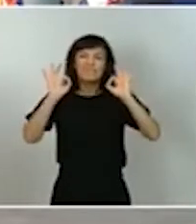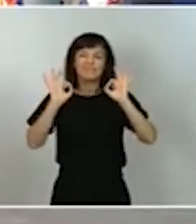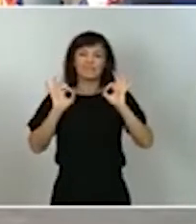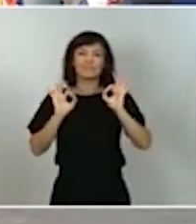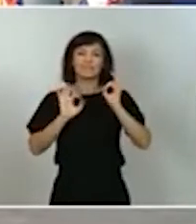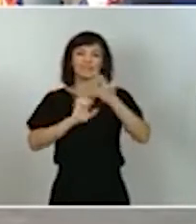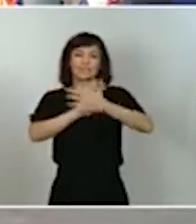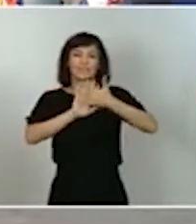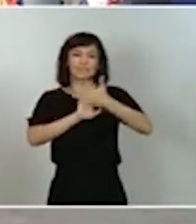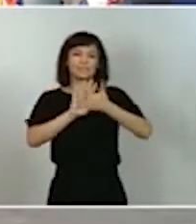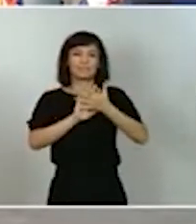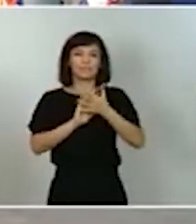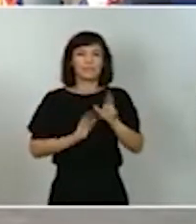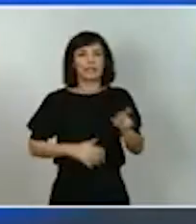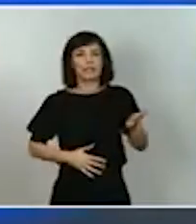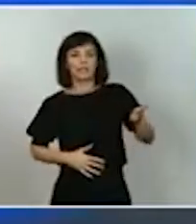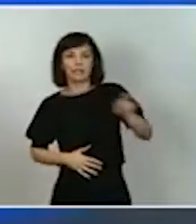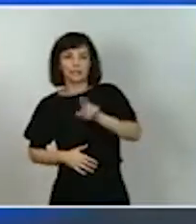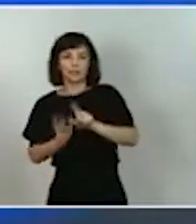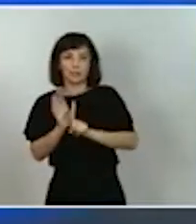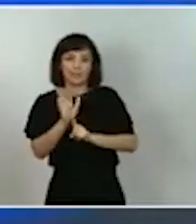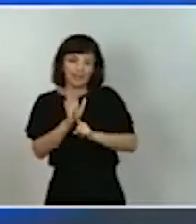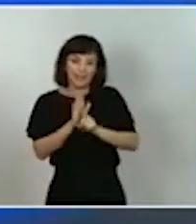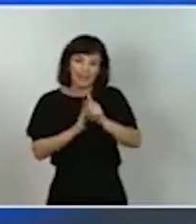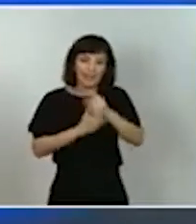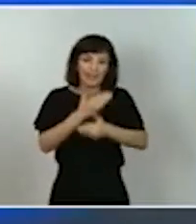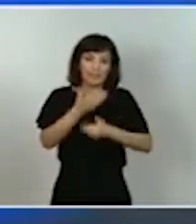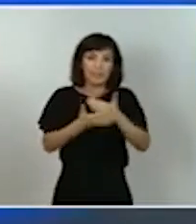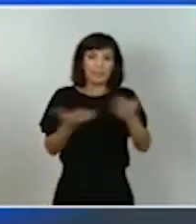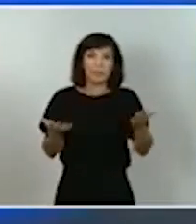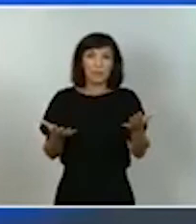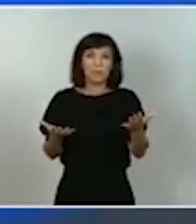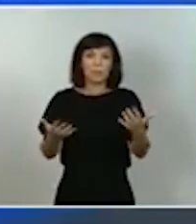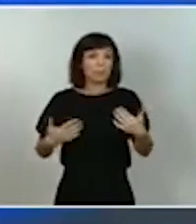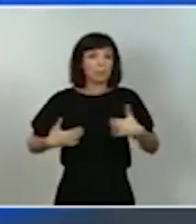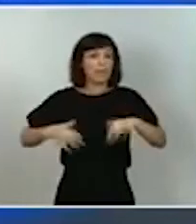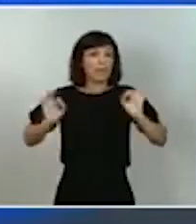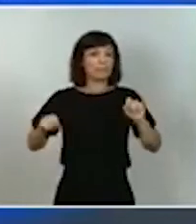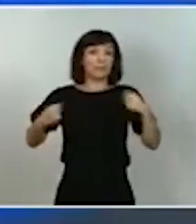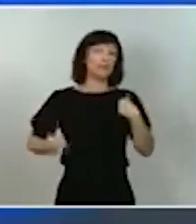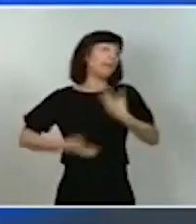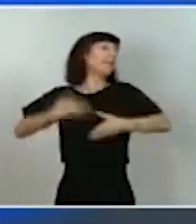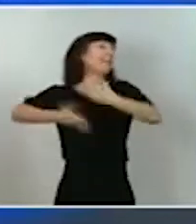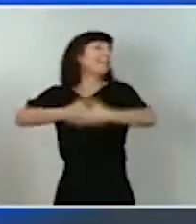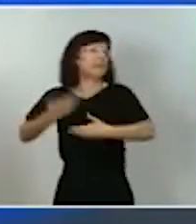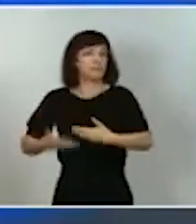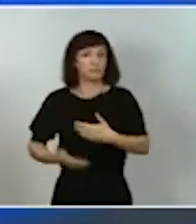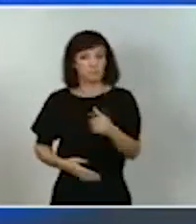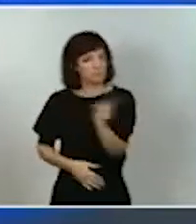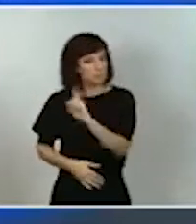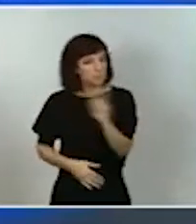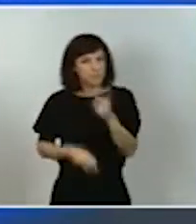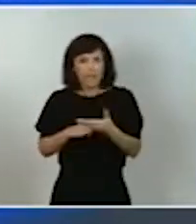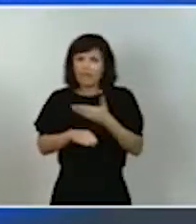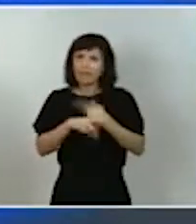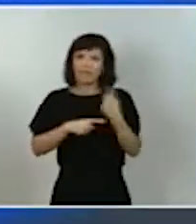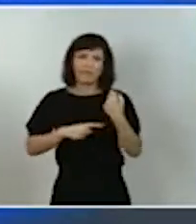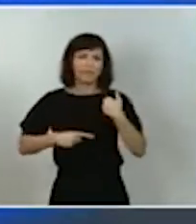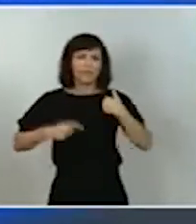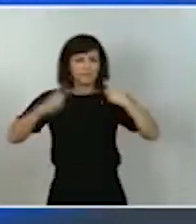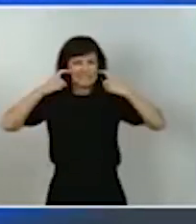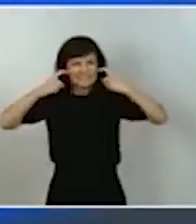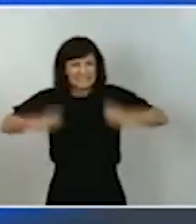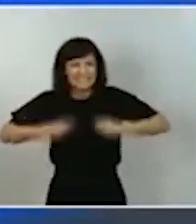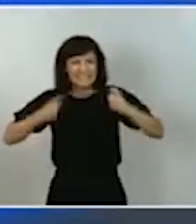un crecimiento que no van a venir por sí solos, que precisan del esfuerzo y la movilización activa de todas las energías